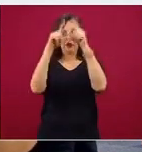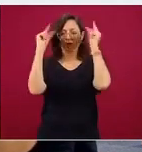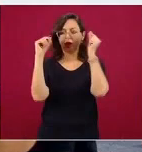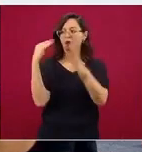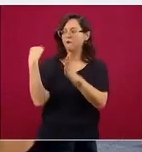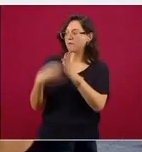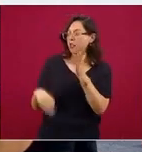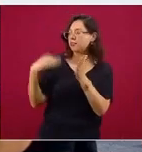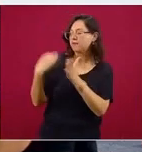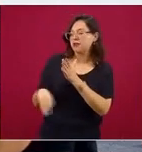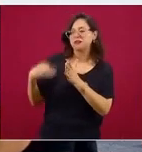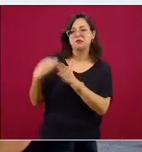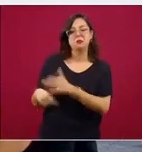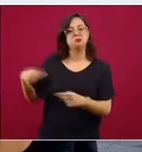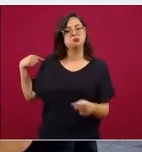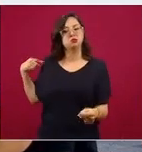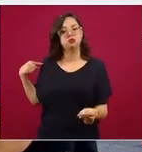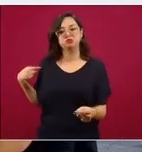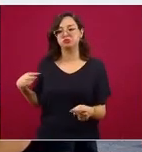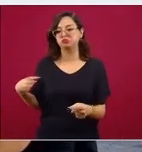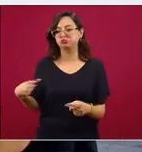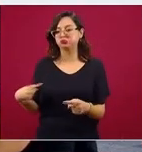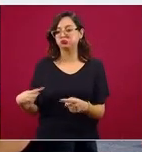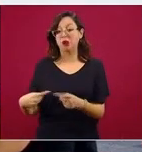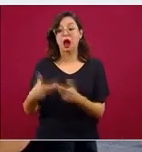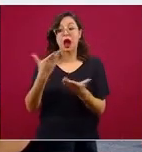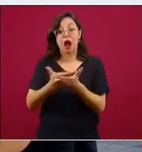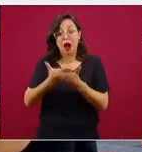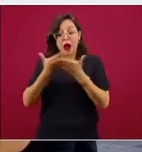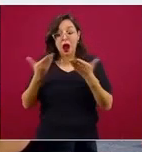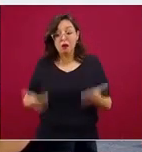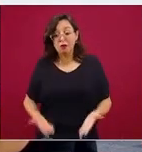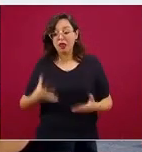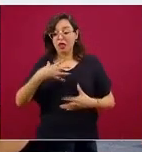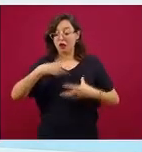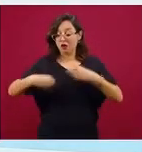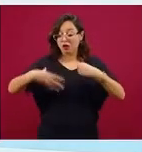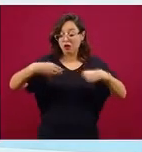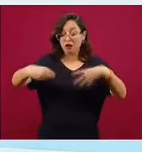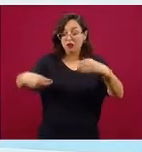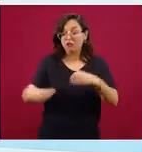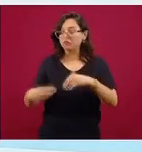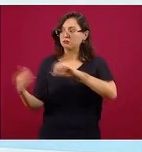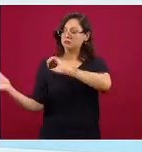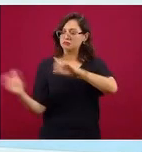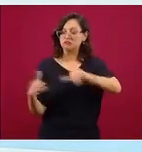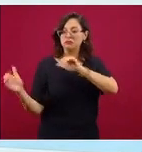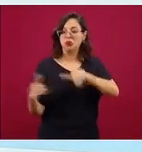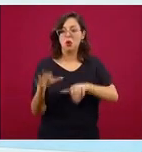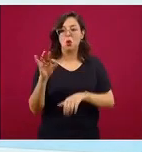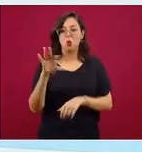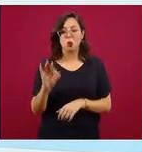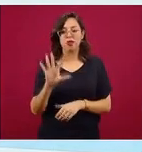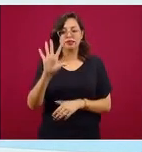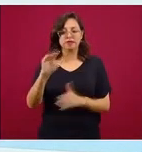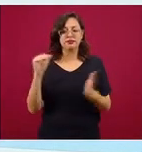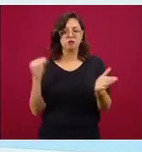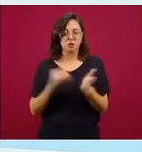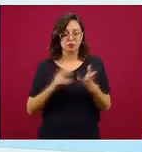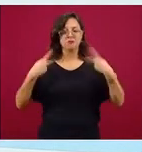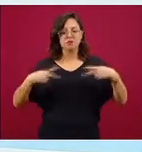a todas y cada una de las personas que lo necesitan, durante la epidemia de COVID hemos tenido que contratar 45 mil